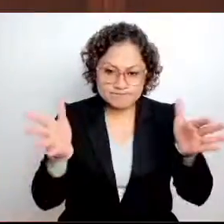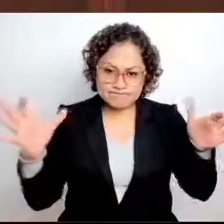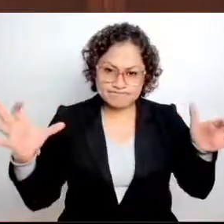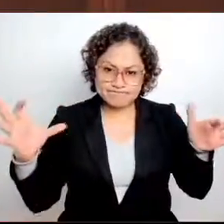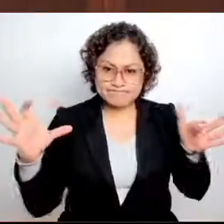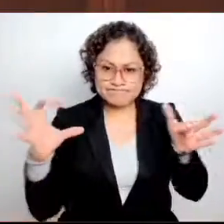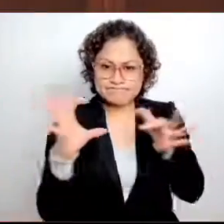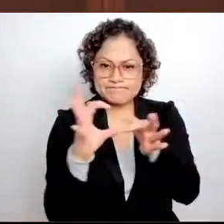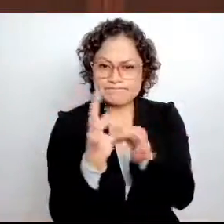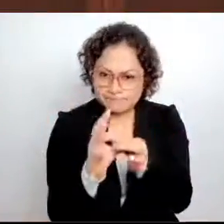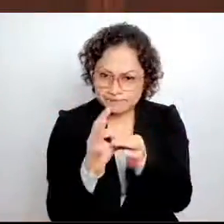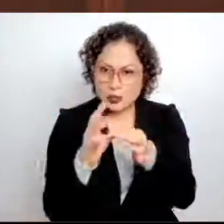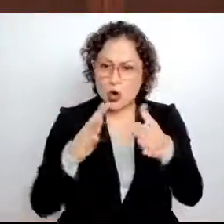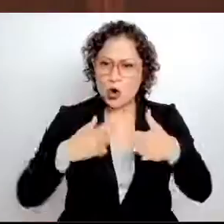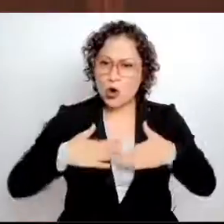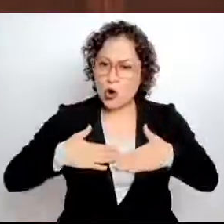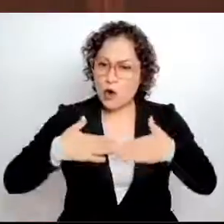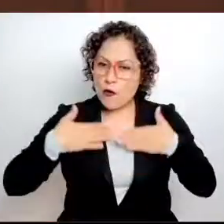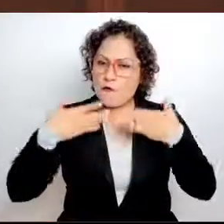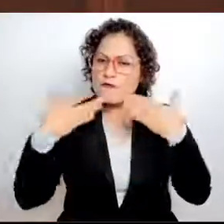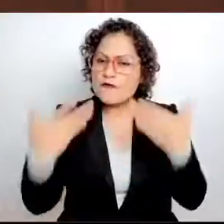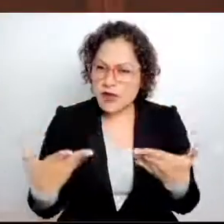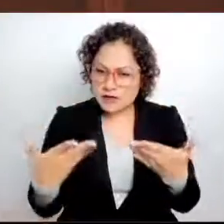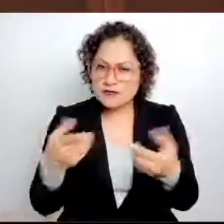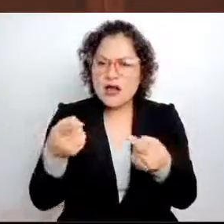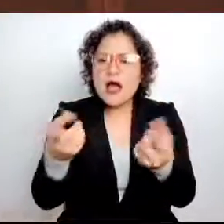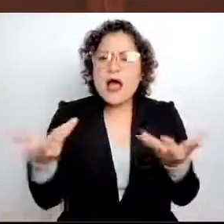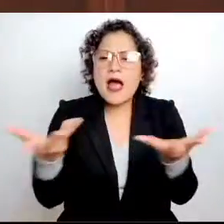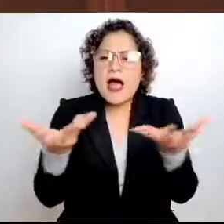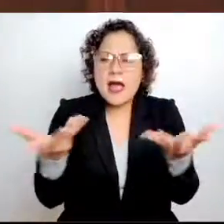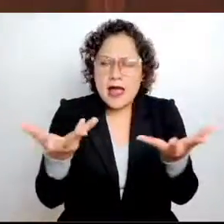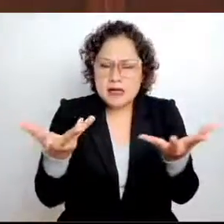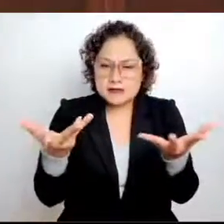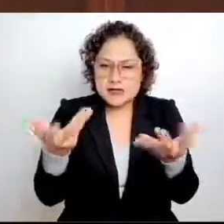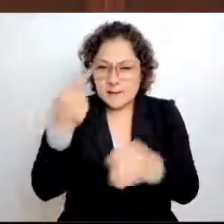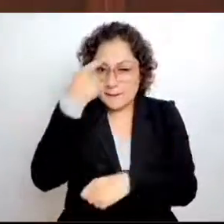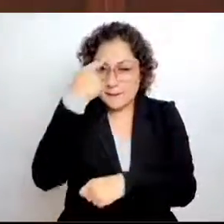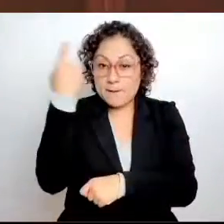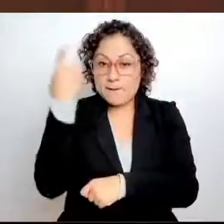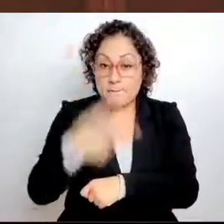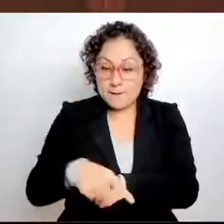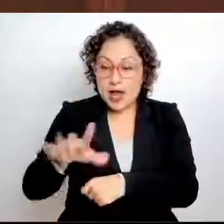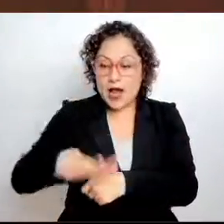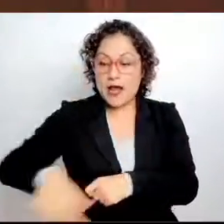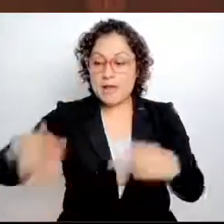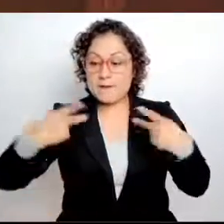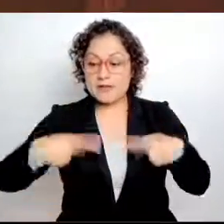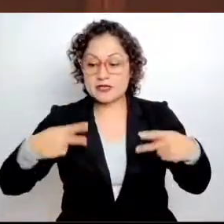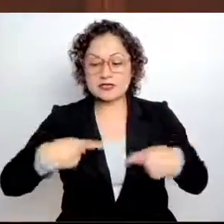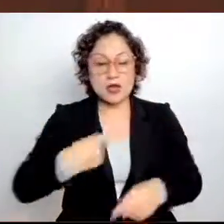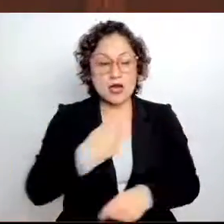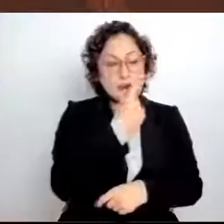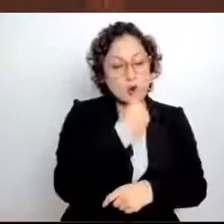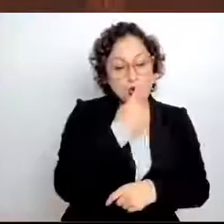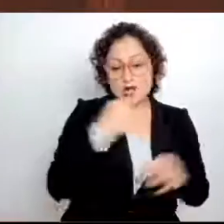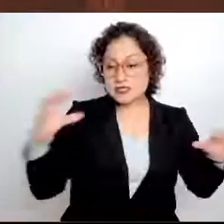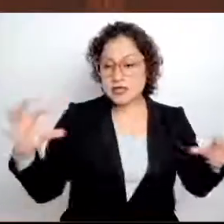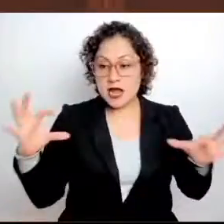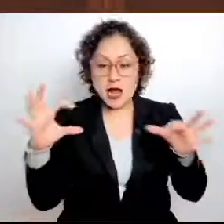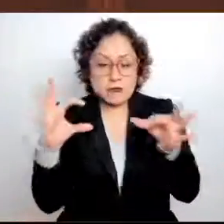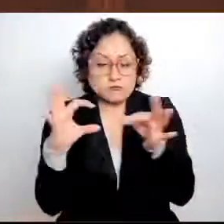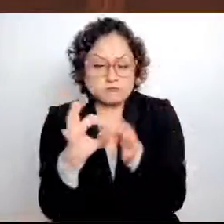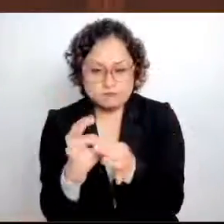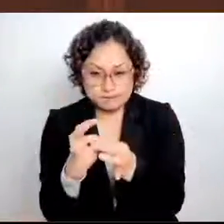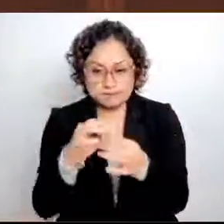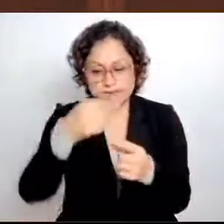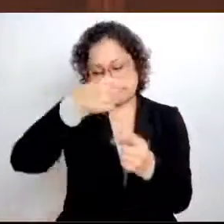ciudadana y esta cohesión entre el ciudadano y la policía en sus distintas vertientes,